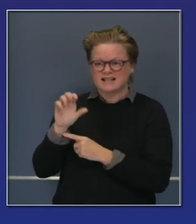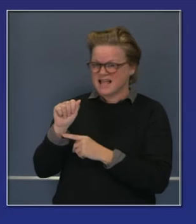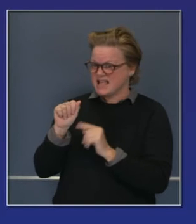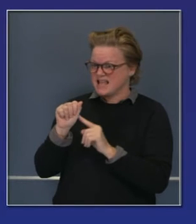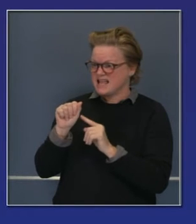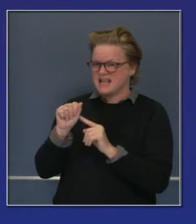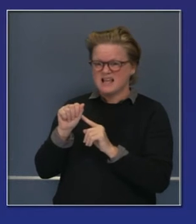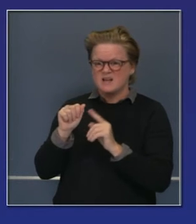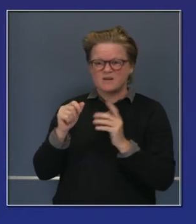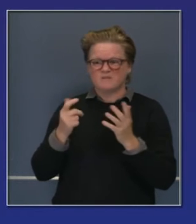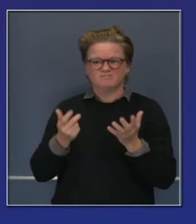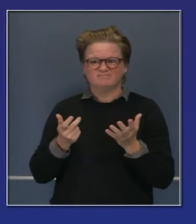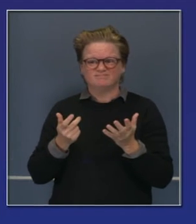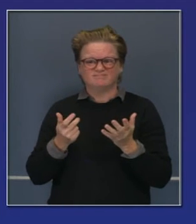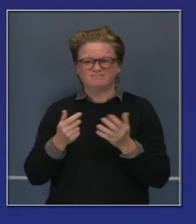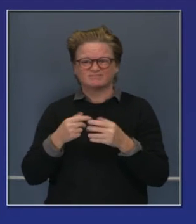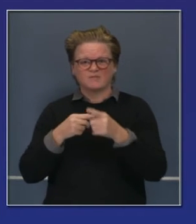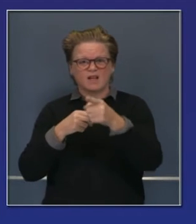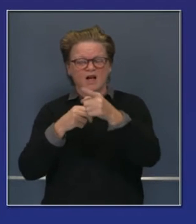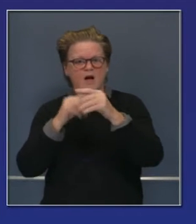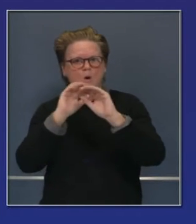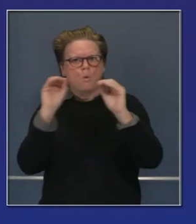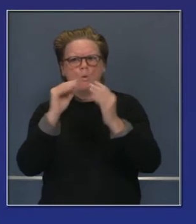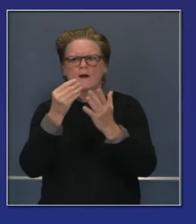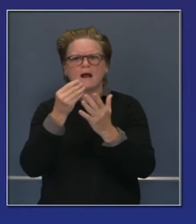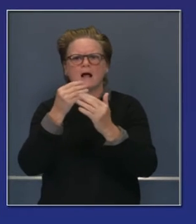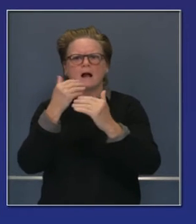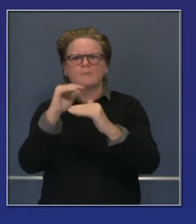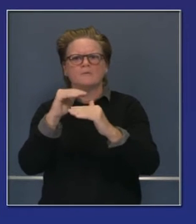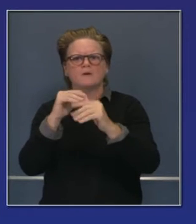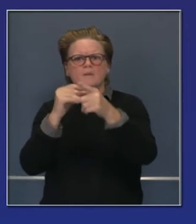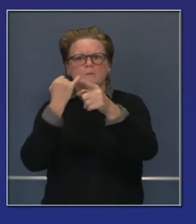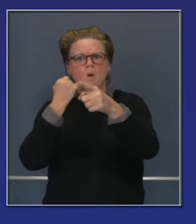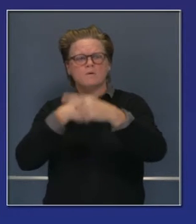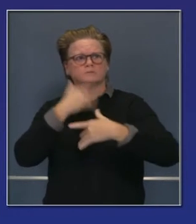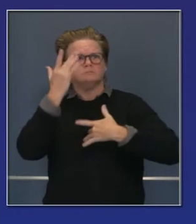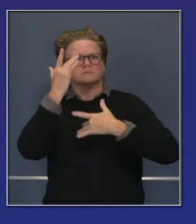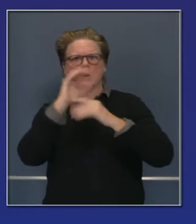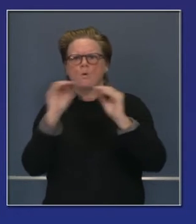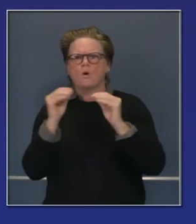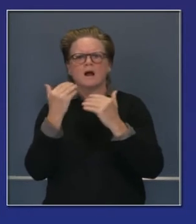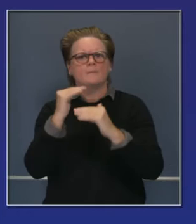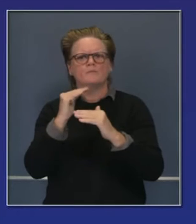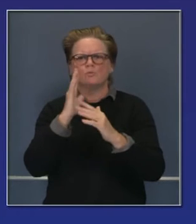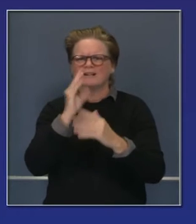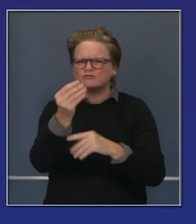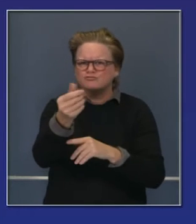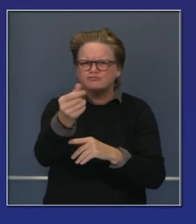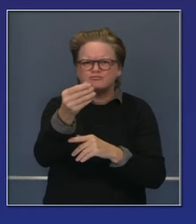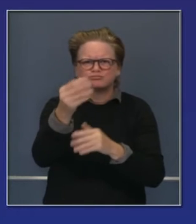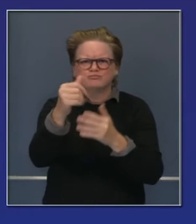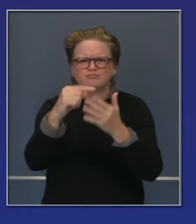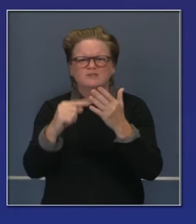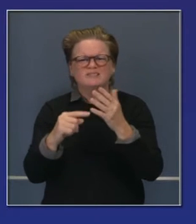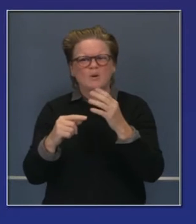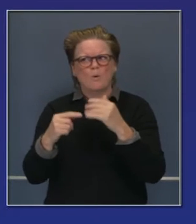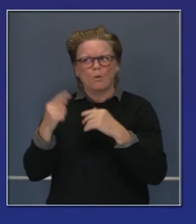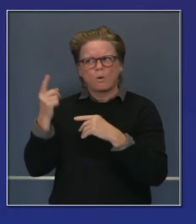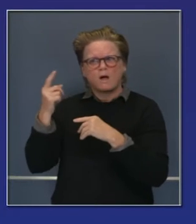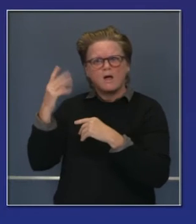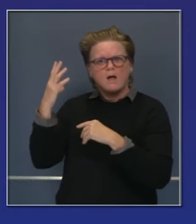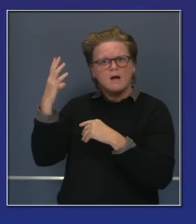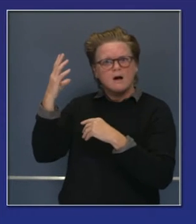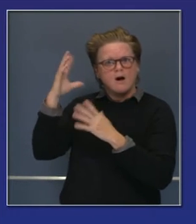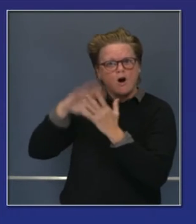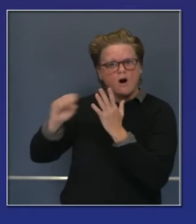Atención médica preventiva, cobertura requerida para personas que tienen su cobertura a través de su